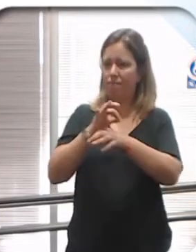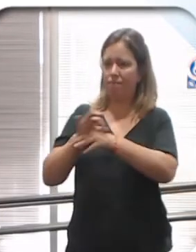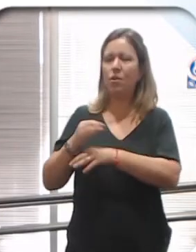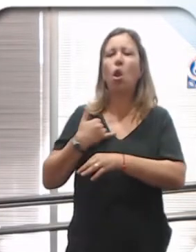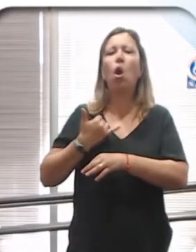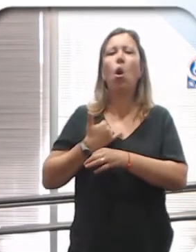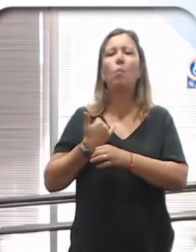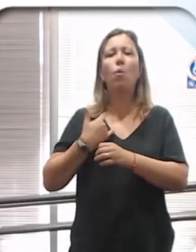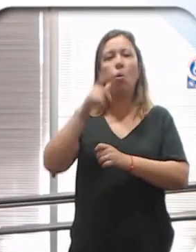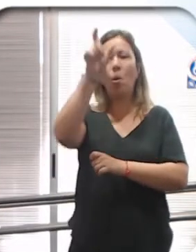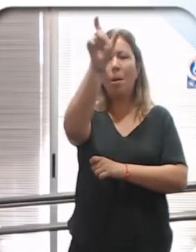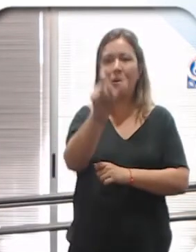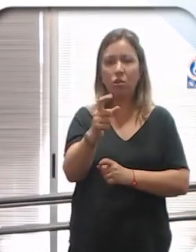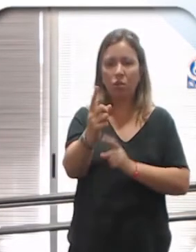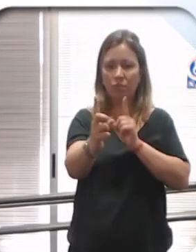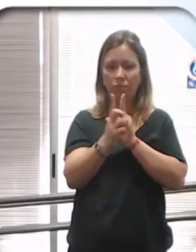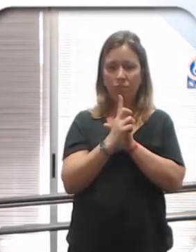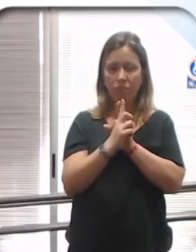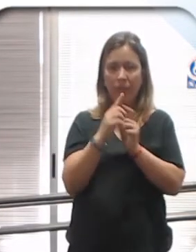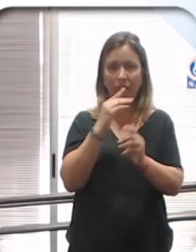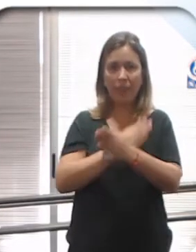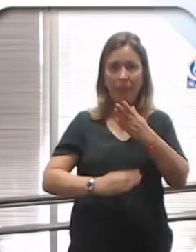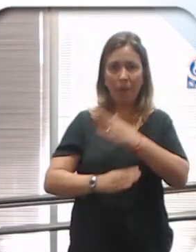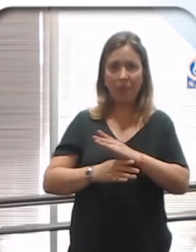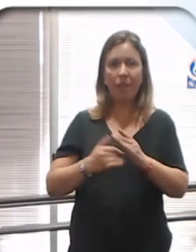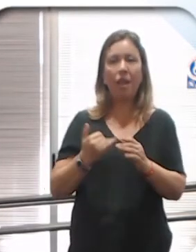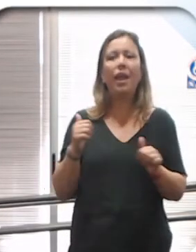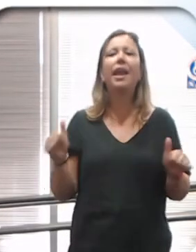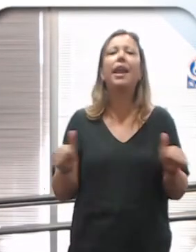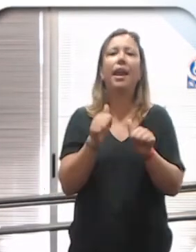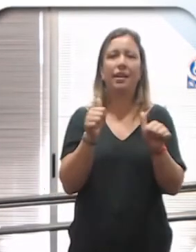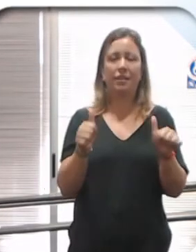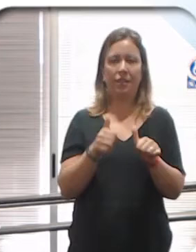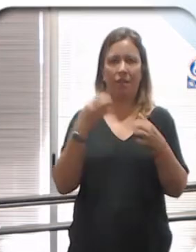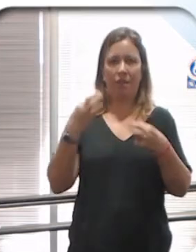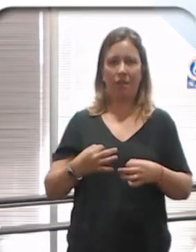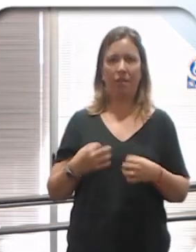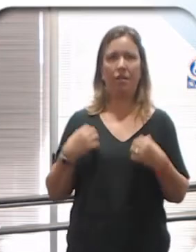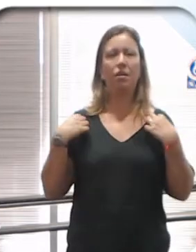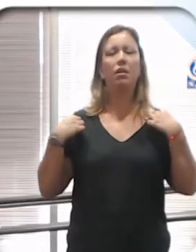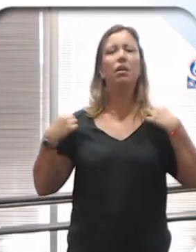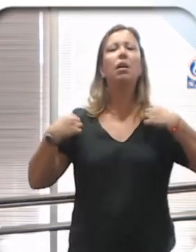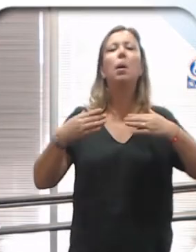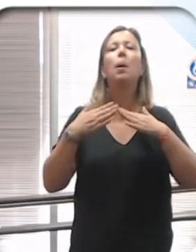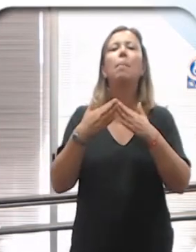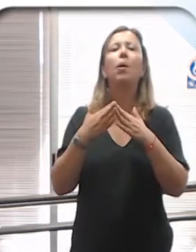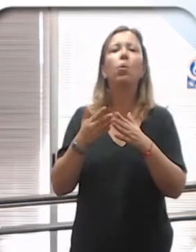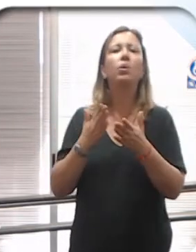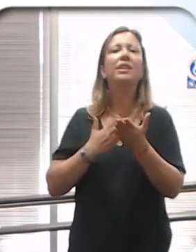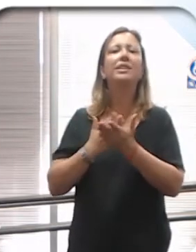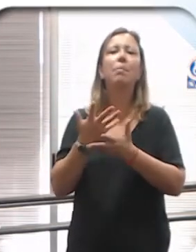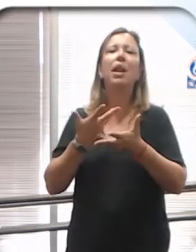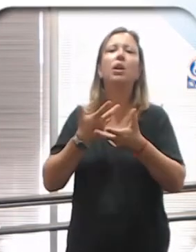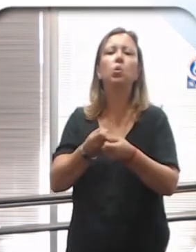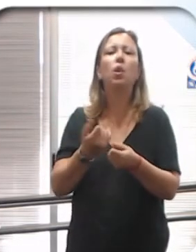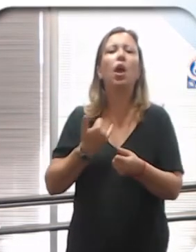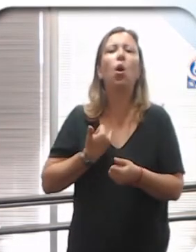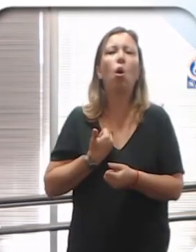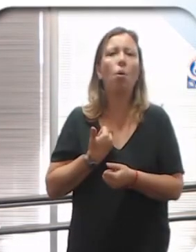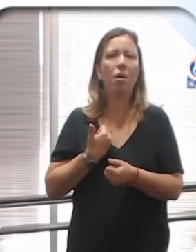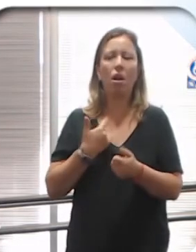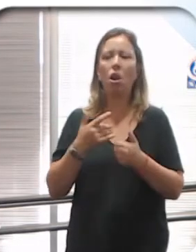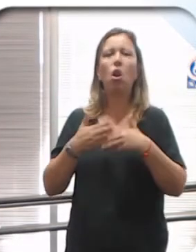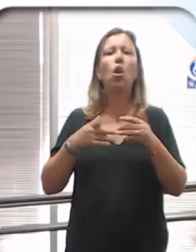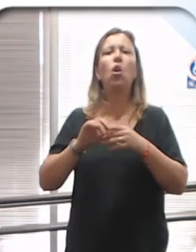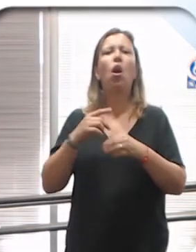poder ver cómo nos encaramos ante el resto de las personas. Preguntar siempre si necesitan ayuda y de qué tipo y